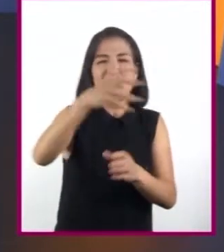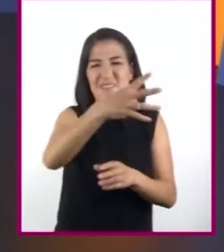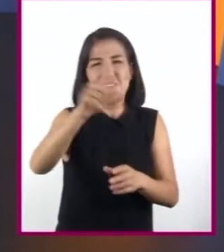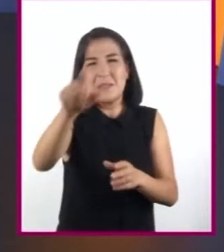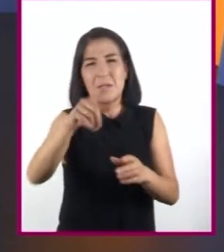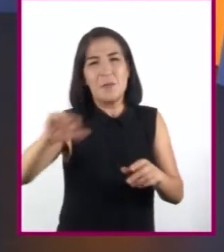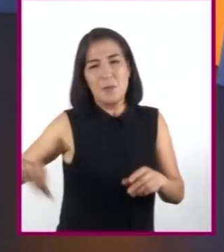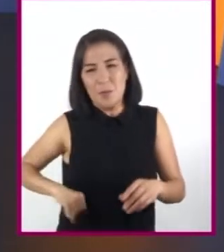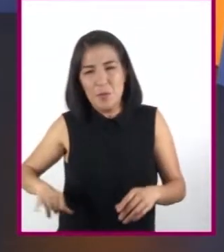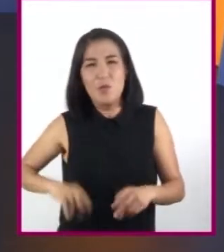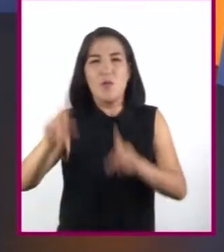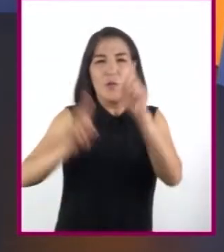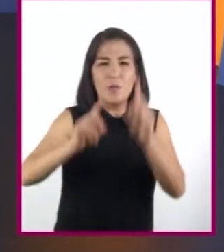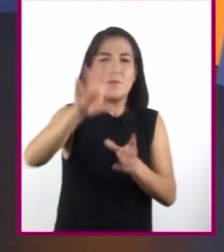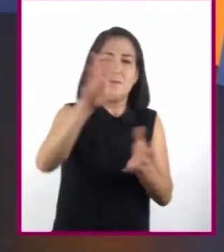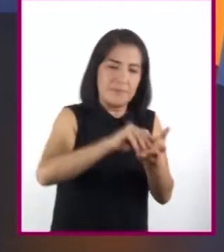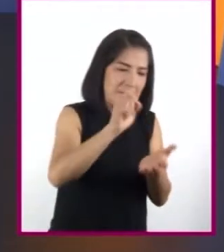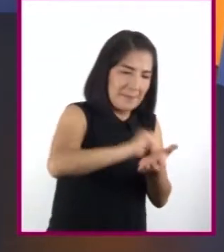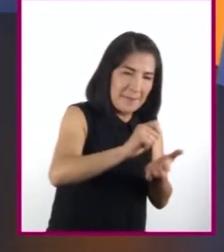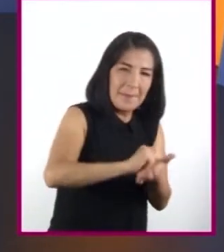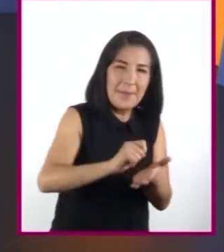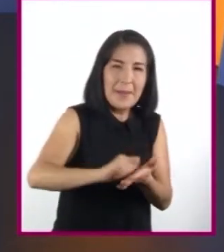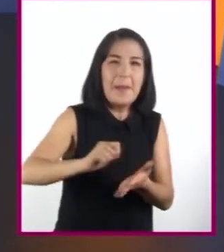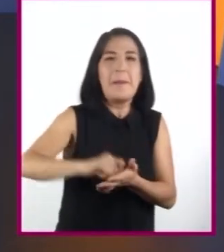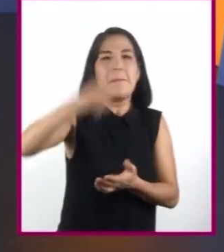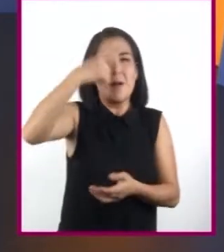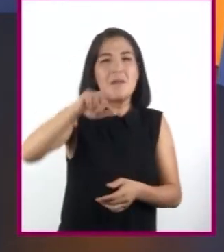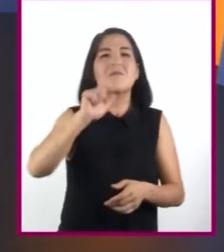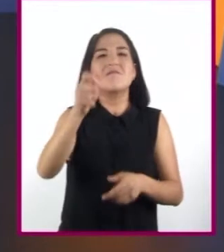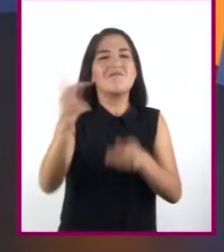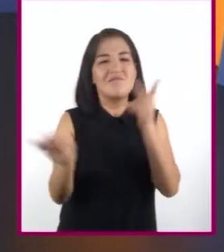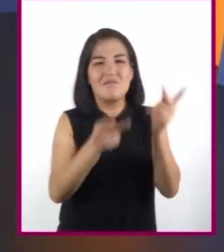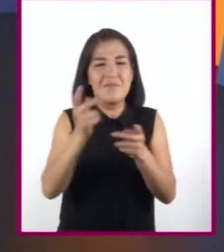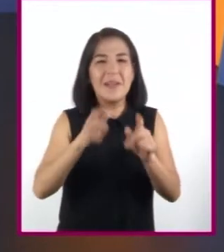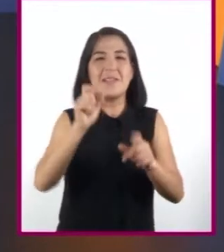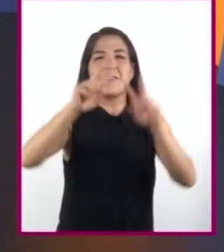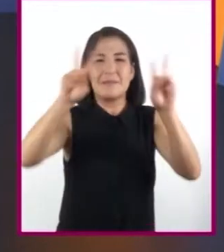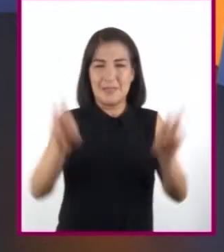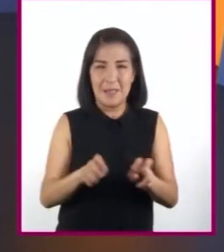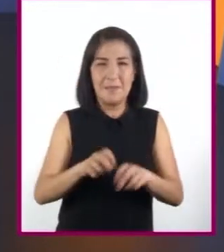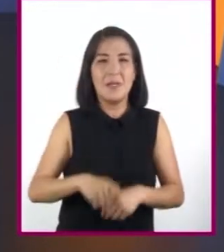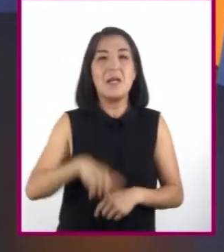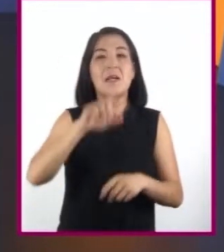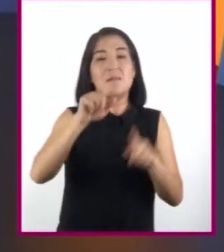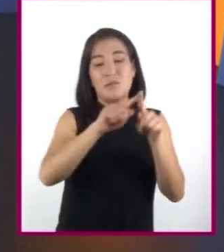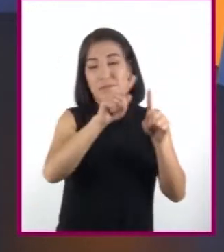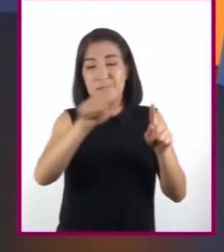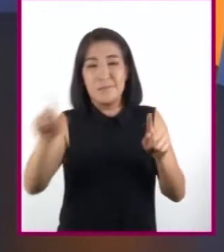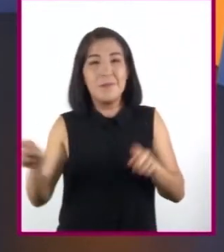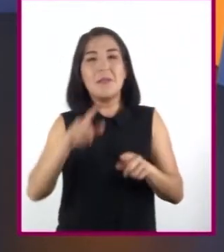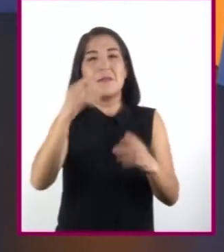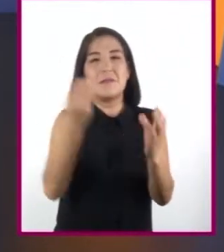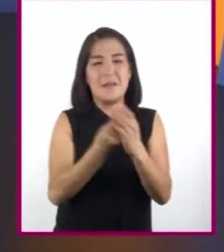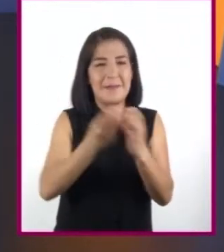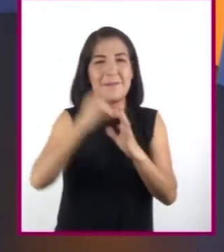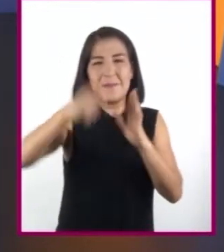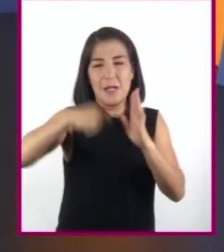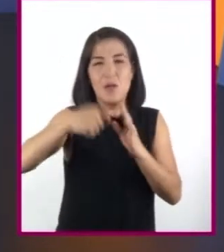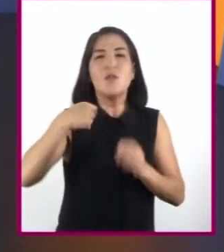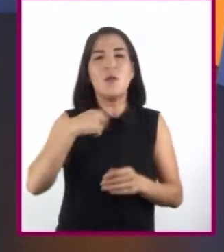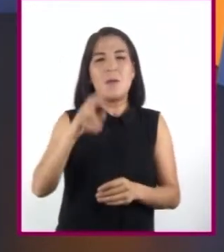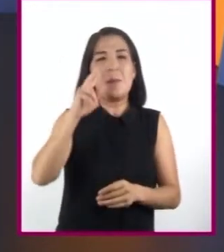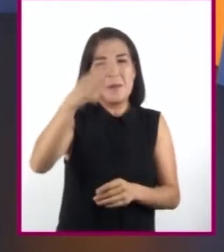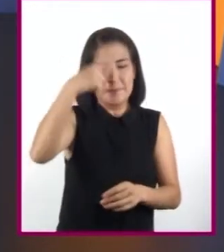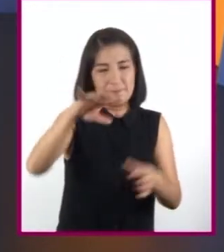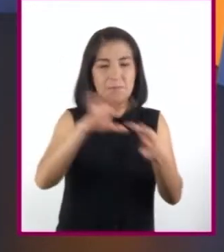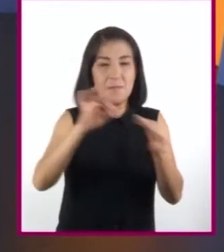cualquier duda, inquietud o dificultad que tengan durante el planteamiento del tema. En el transcurso de la sesión, les propondré algunos retos